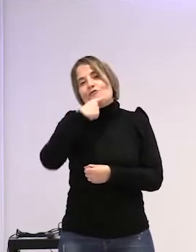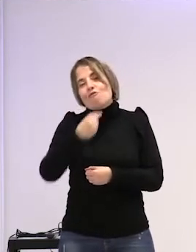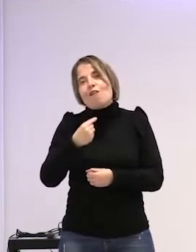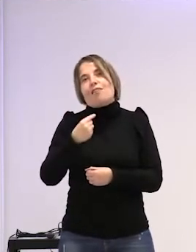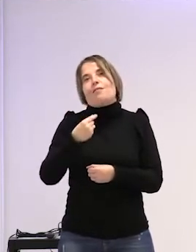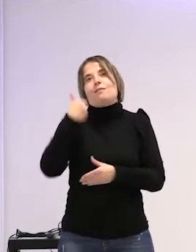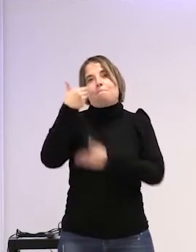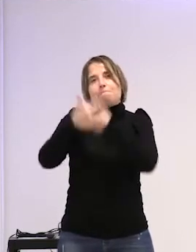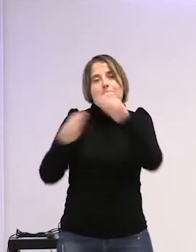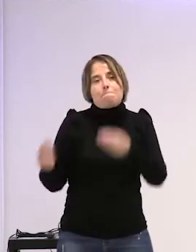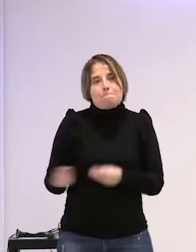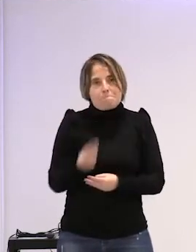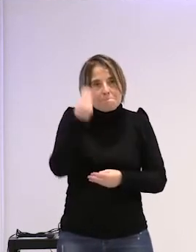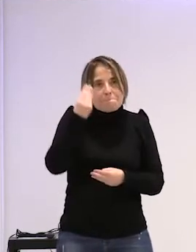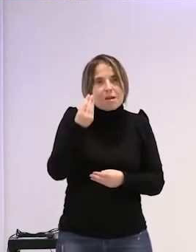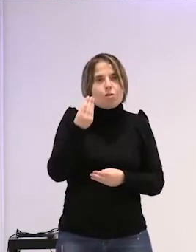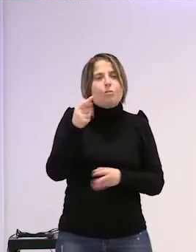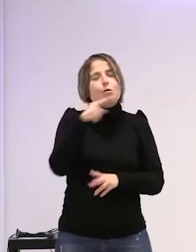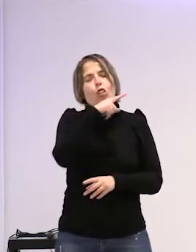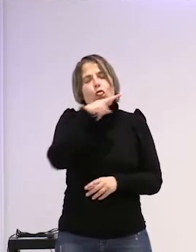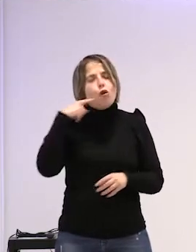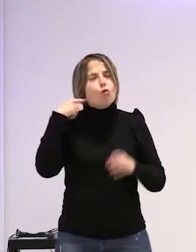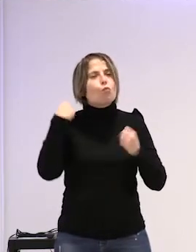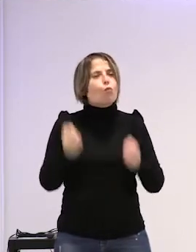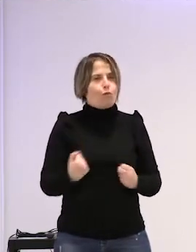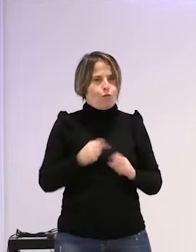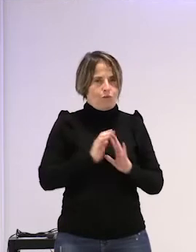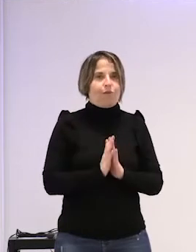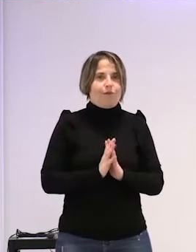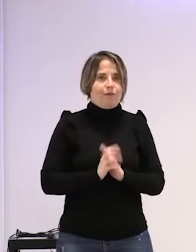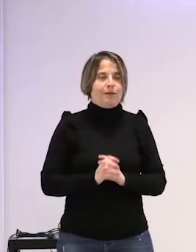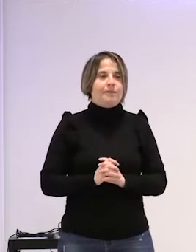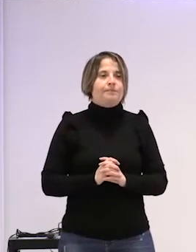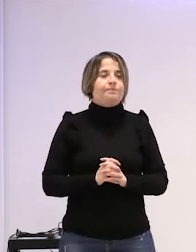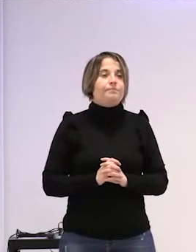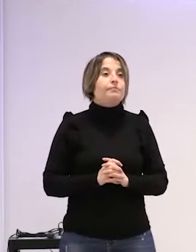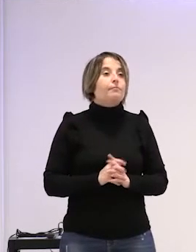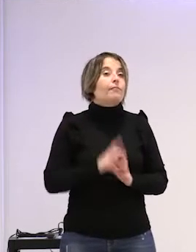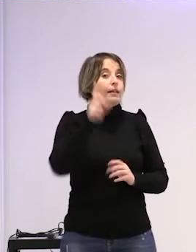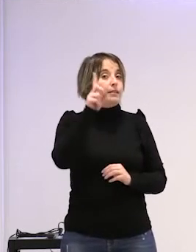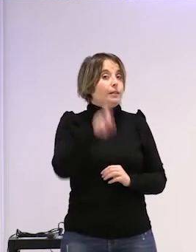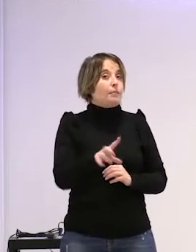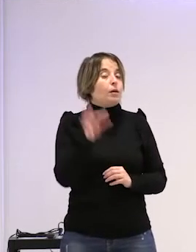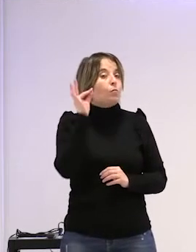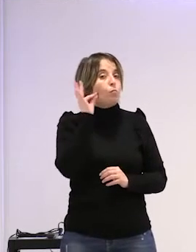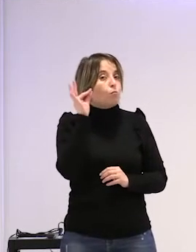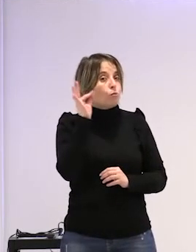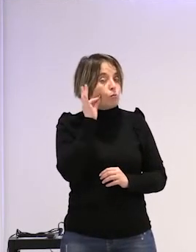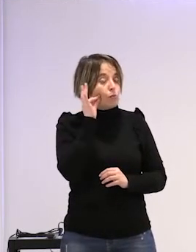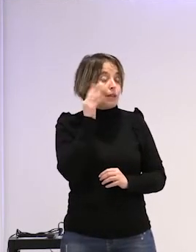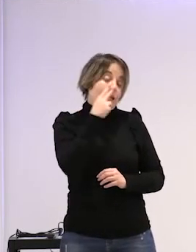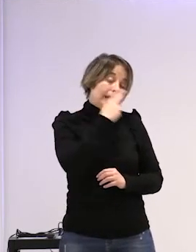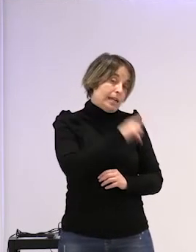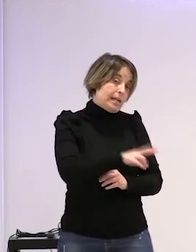pesar de que eras eran grandes dolores también otra niña